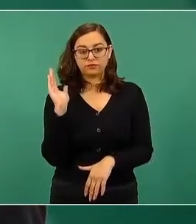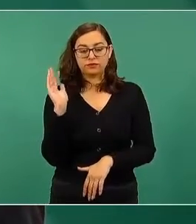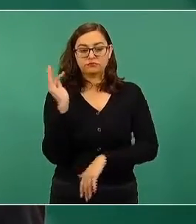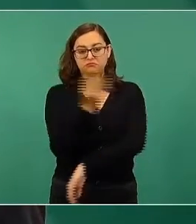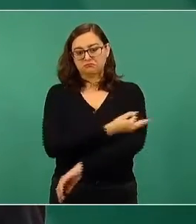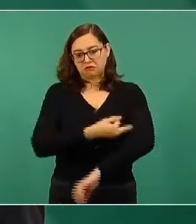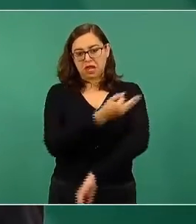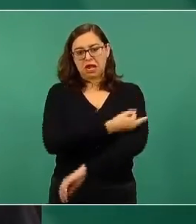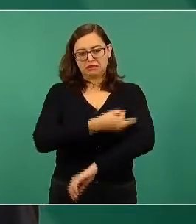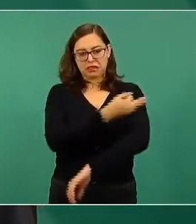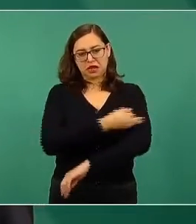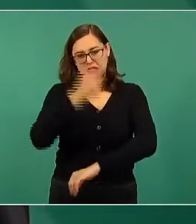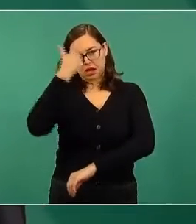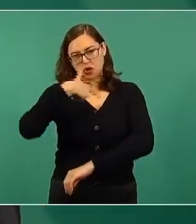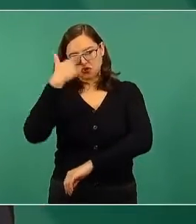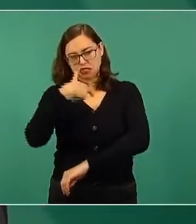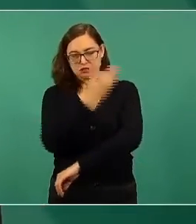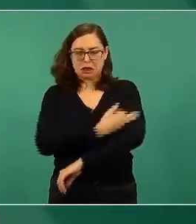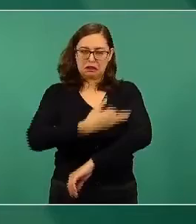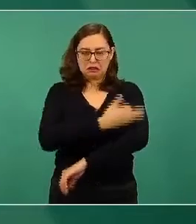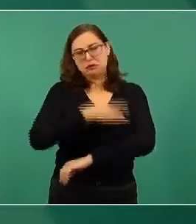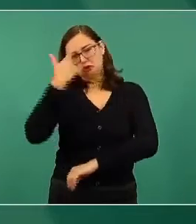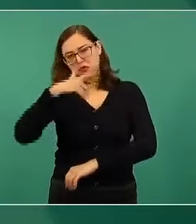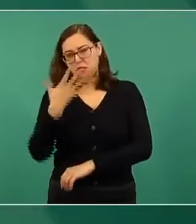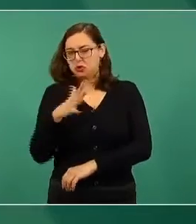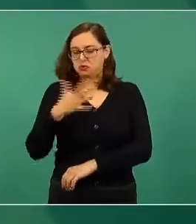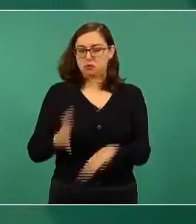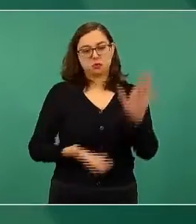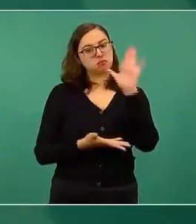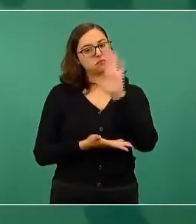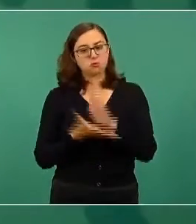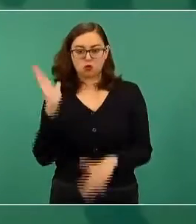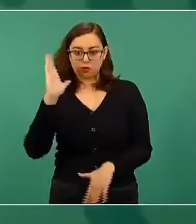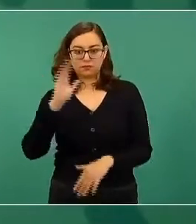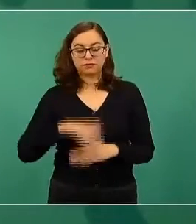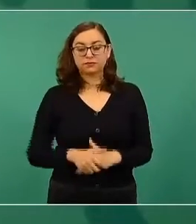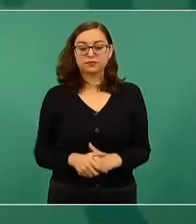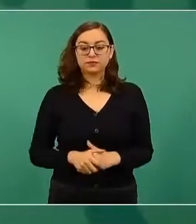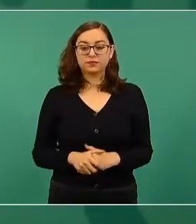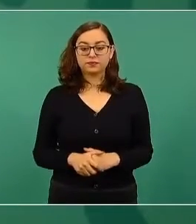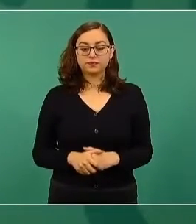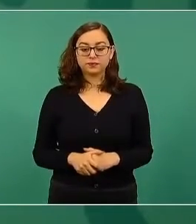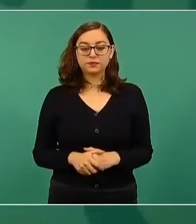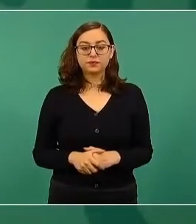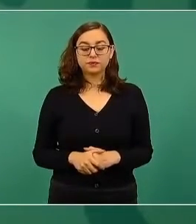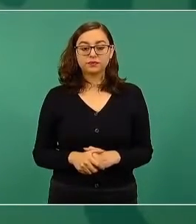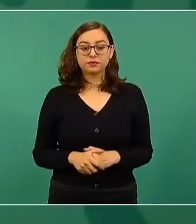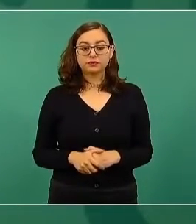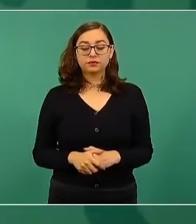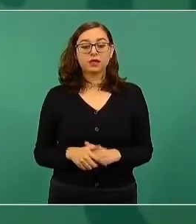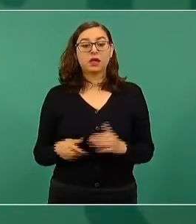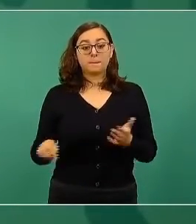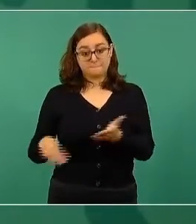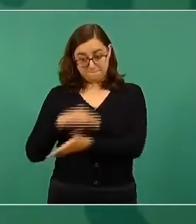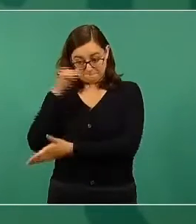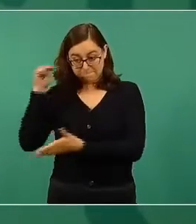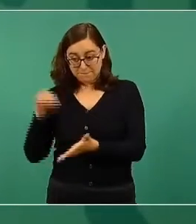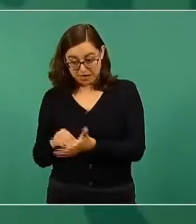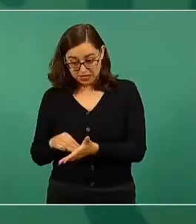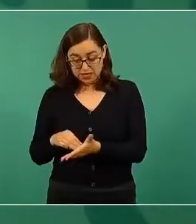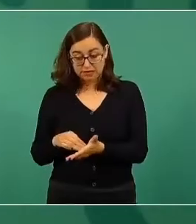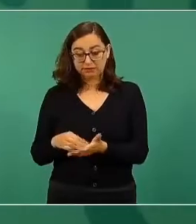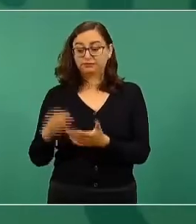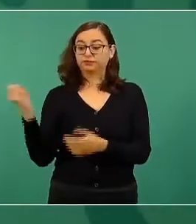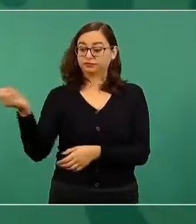la tarde noche para estar temprano mañana en Mérida. Y luego hacemos un